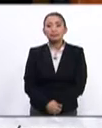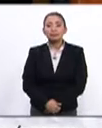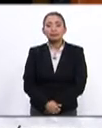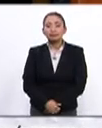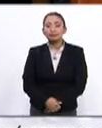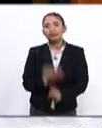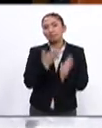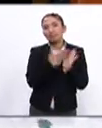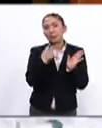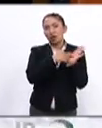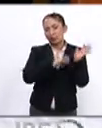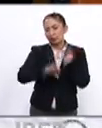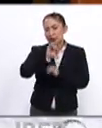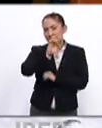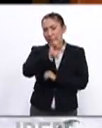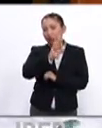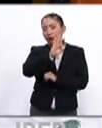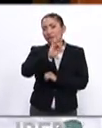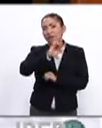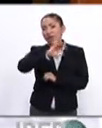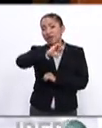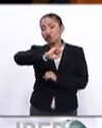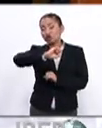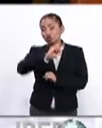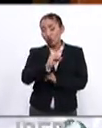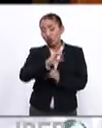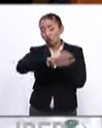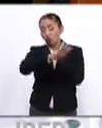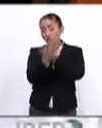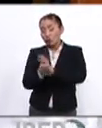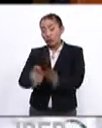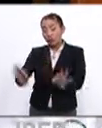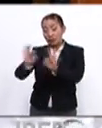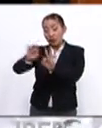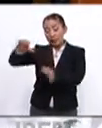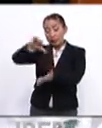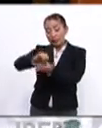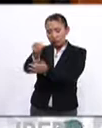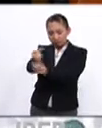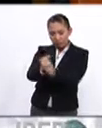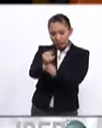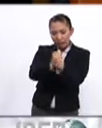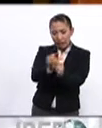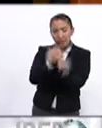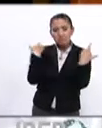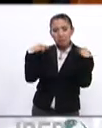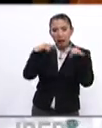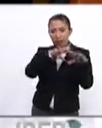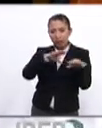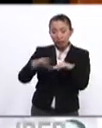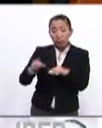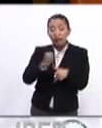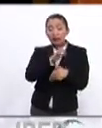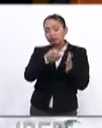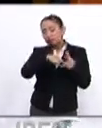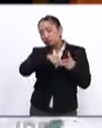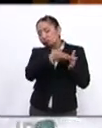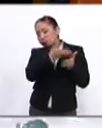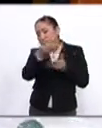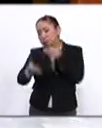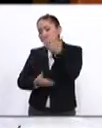Durante la década de los 60 Flaxo se transformó en un importante centro de investigación y docencia. Desde entonces